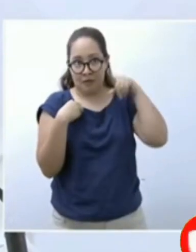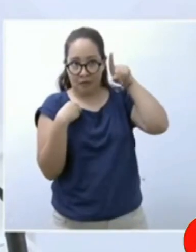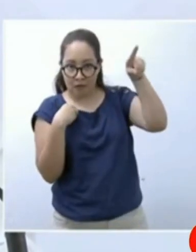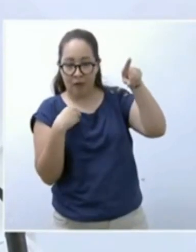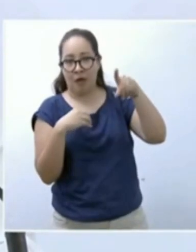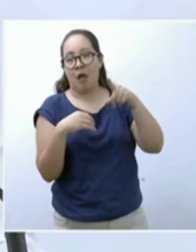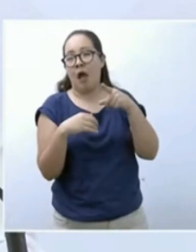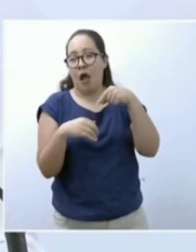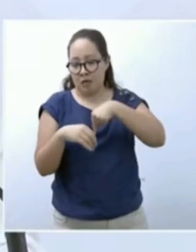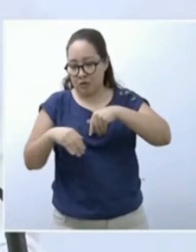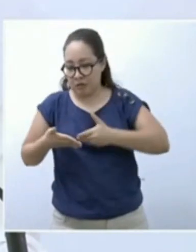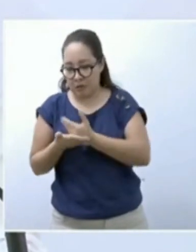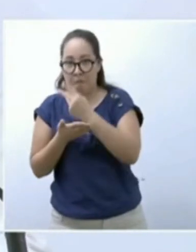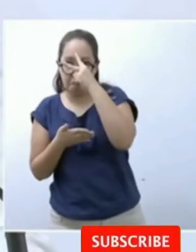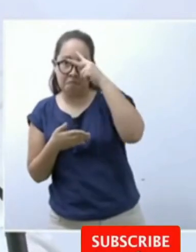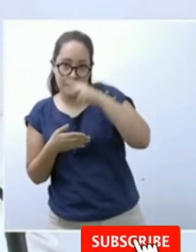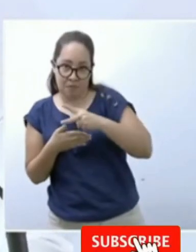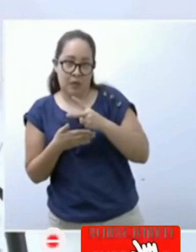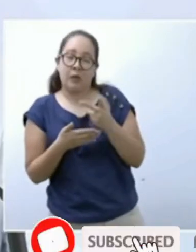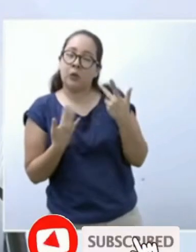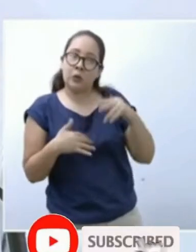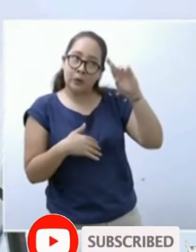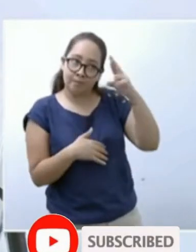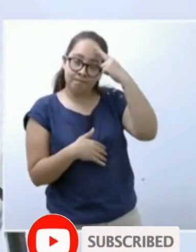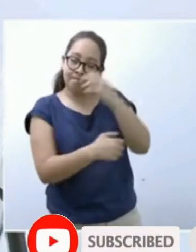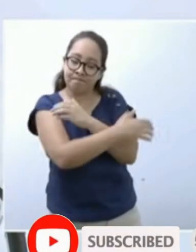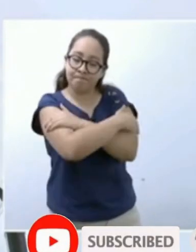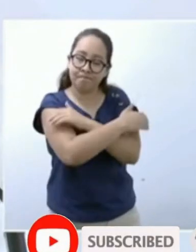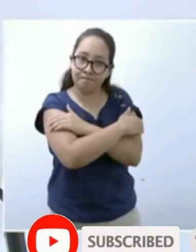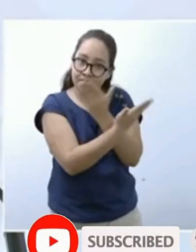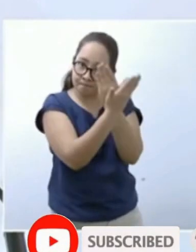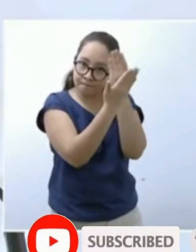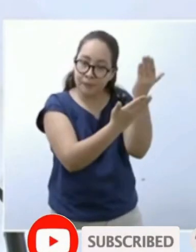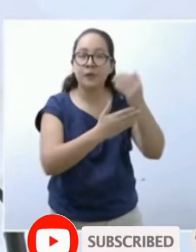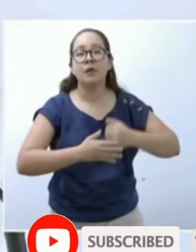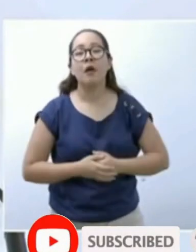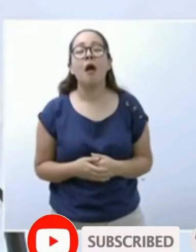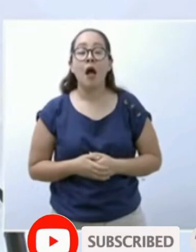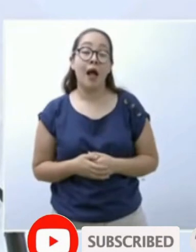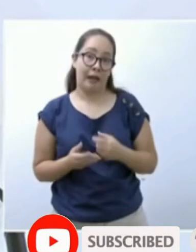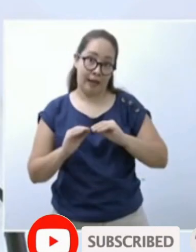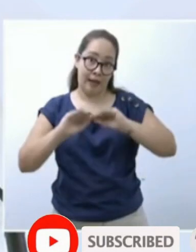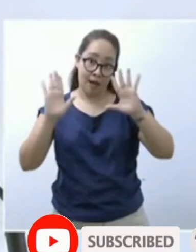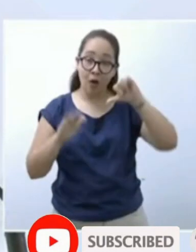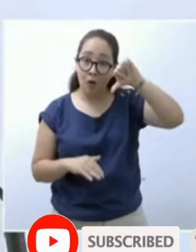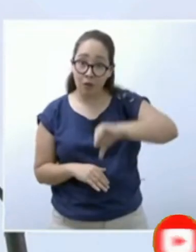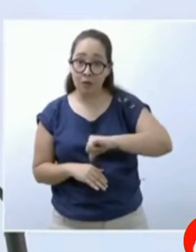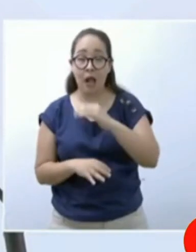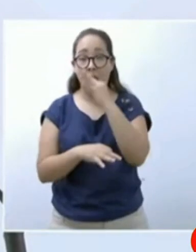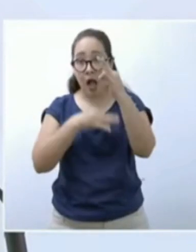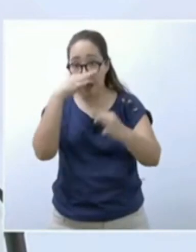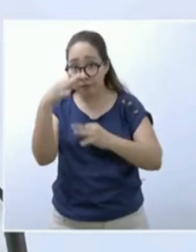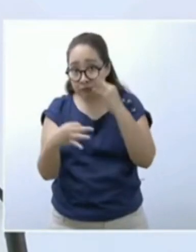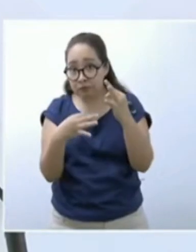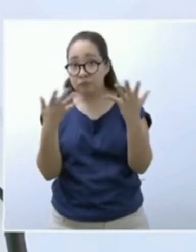ellos. También, desde luego, el día de hoy se da a conocer ya el